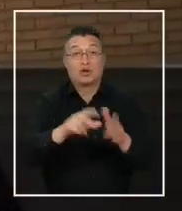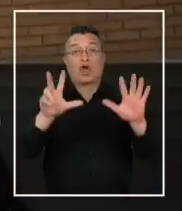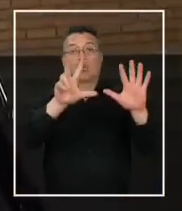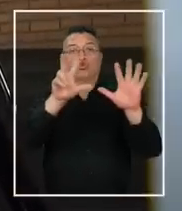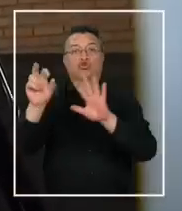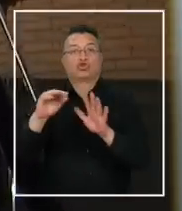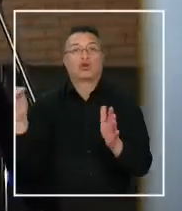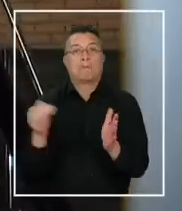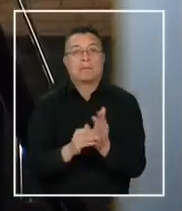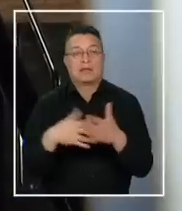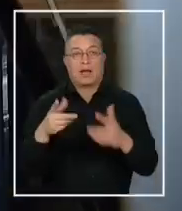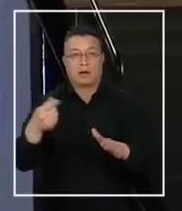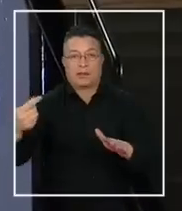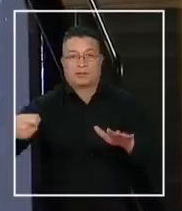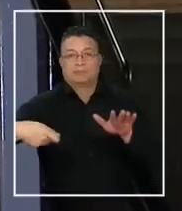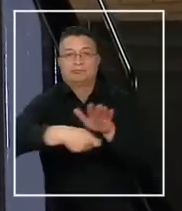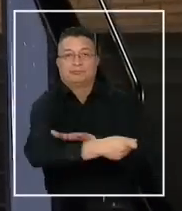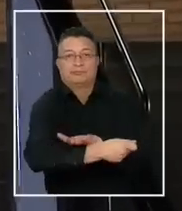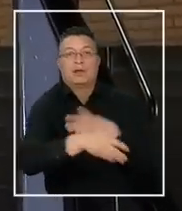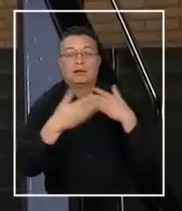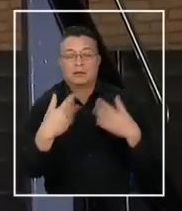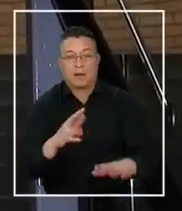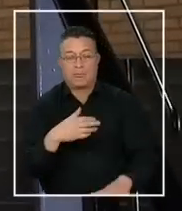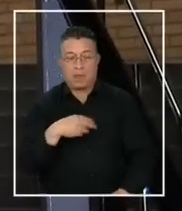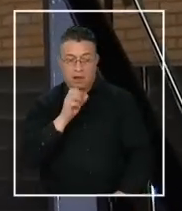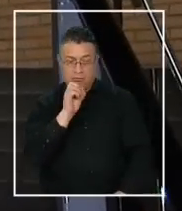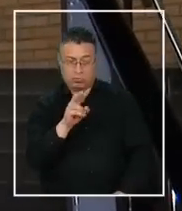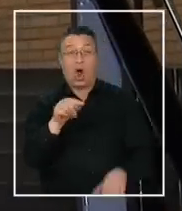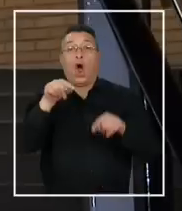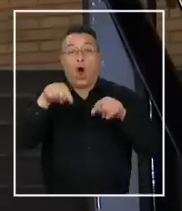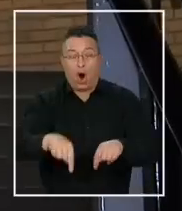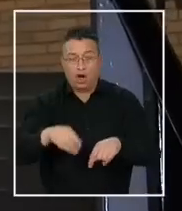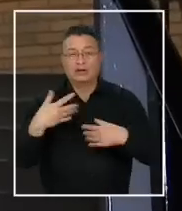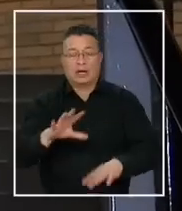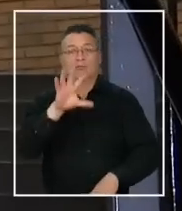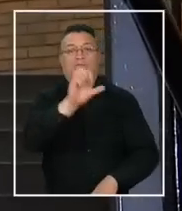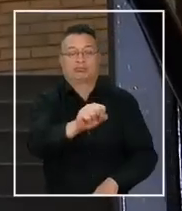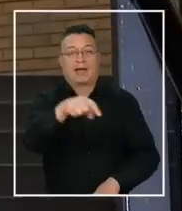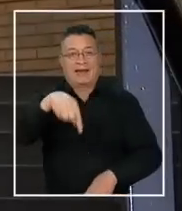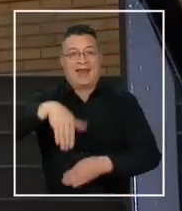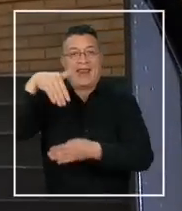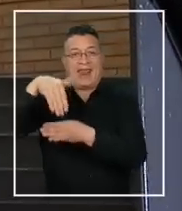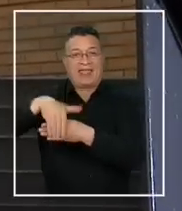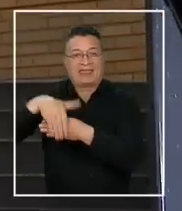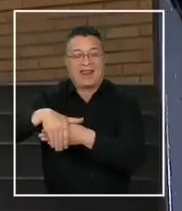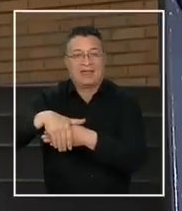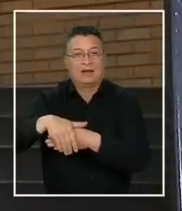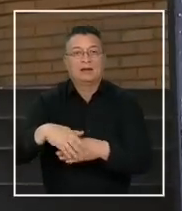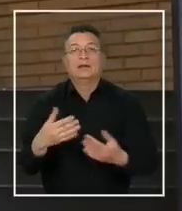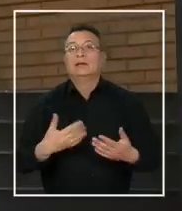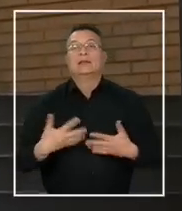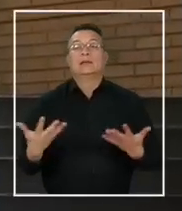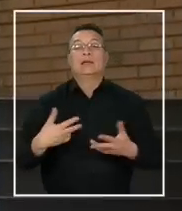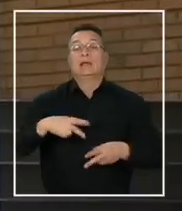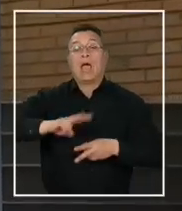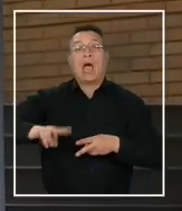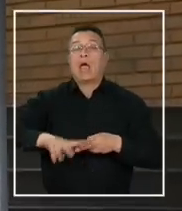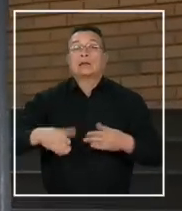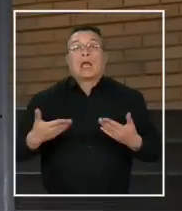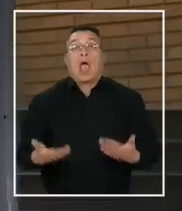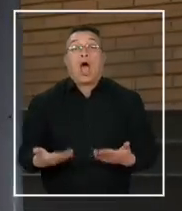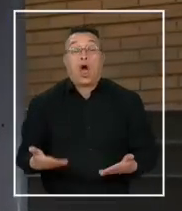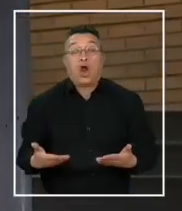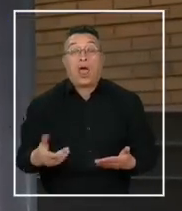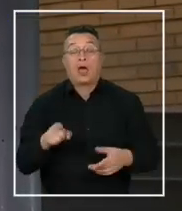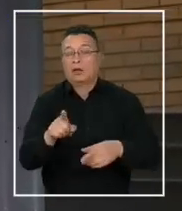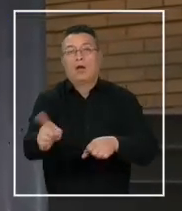de 800 mil pesos. Acción que se materializaría el día de hoy en horas de la tarde. ¿Cuáles son las acciones a seguir ahora? Es